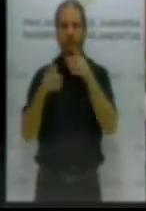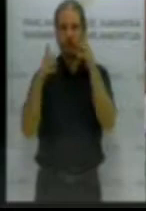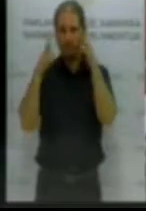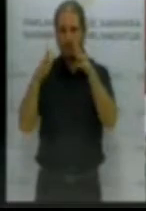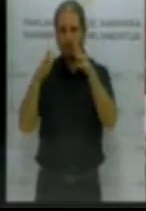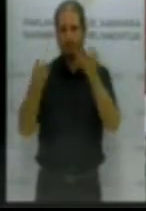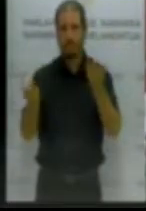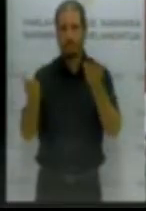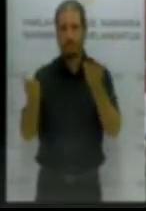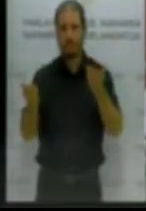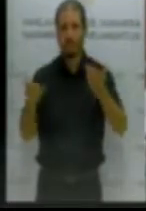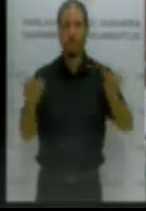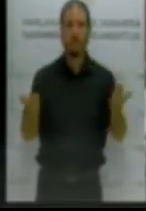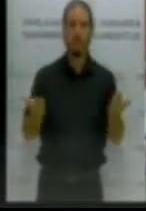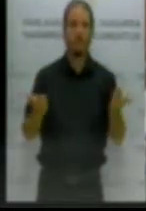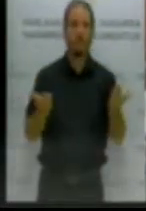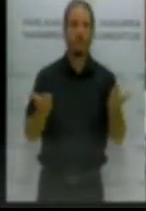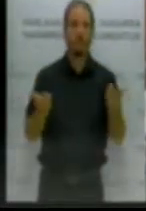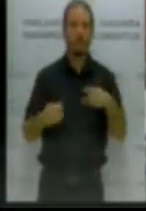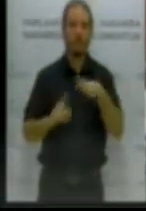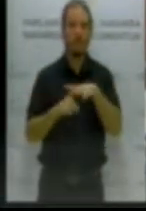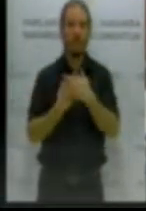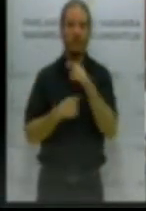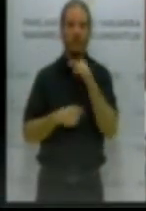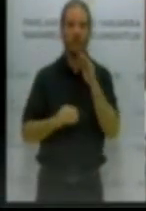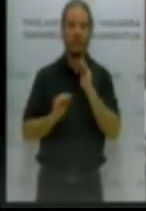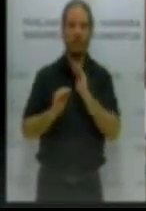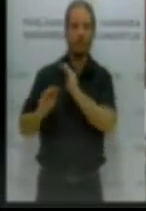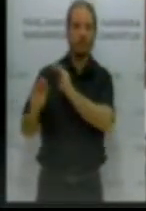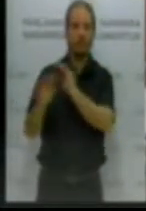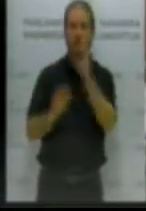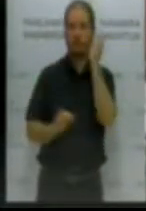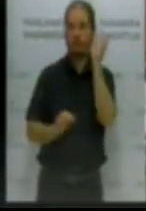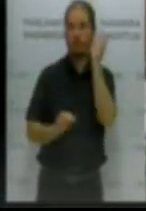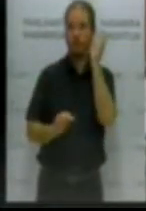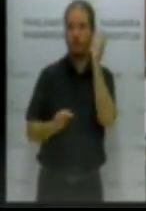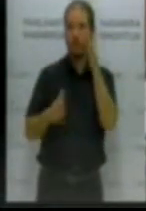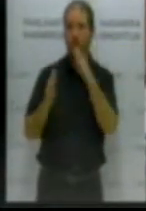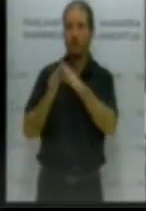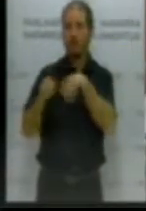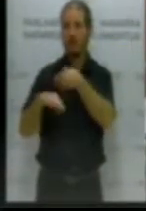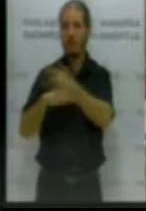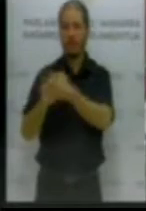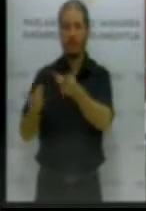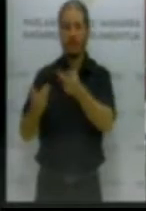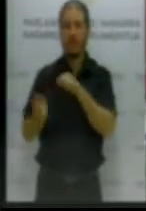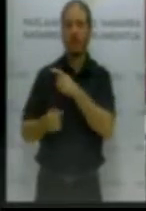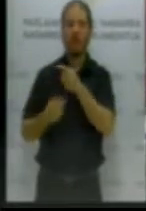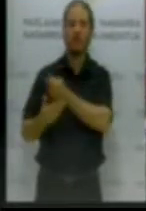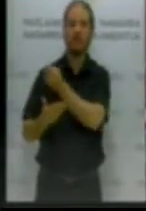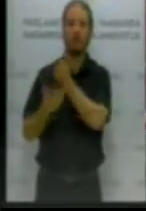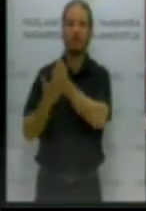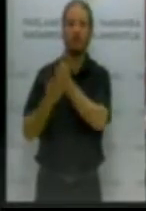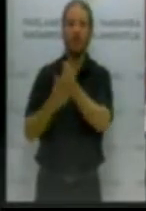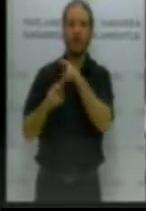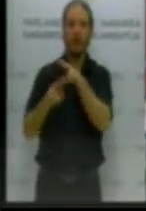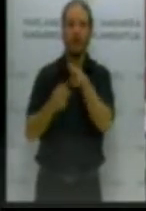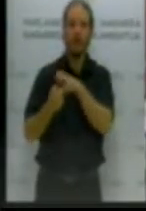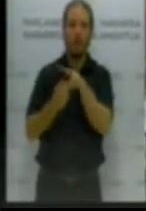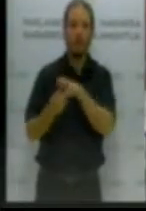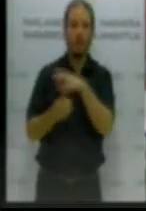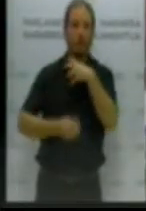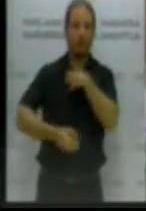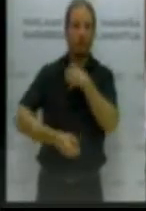bueno, pues, ocurrió que, claro, que todas estas mujeres al no poder trabajar fuera de casa tampoco pudieron cotizar, ¿no? Y al no poder cotizar,